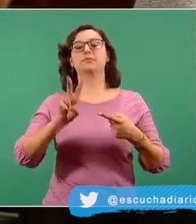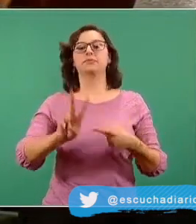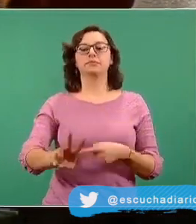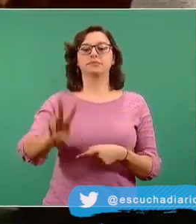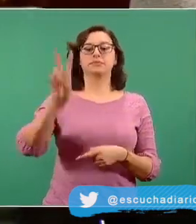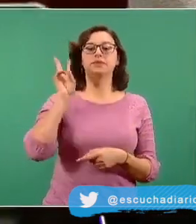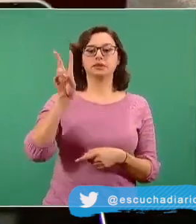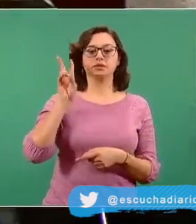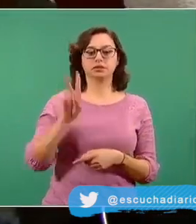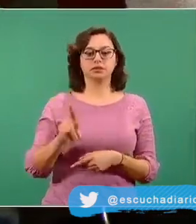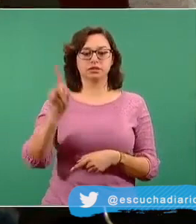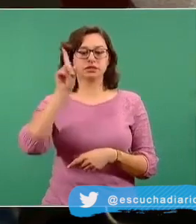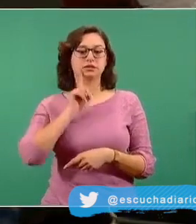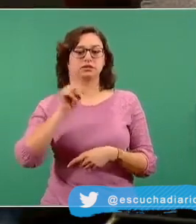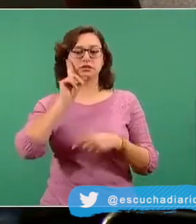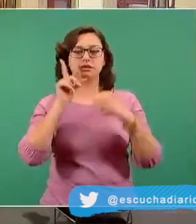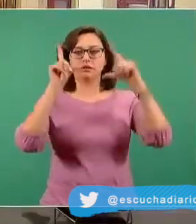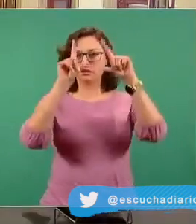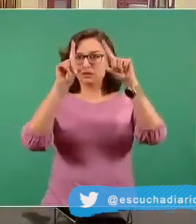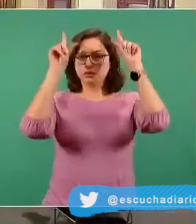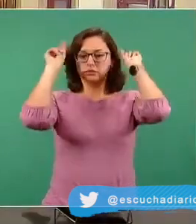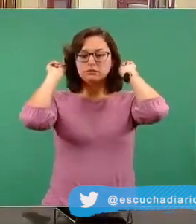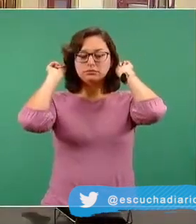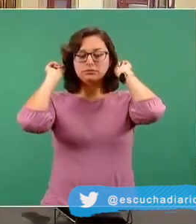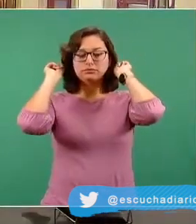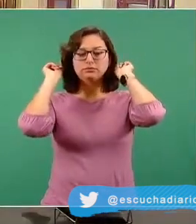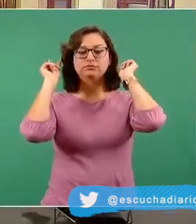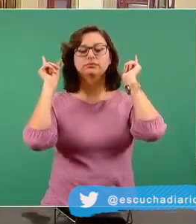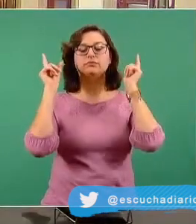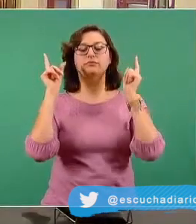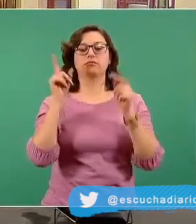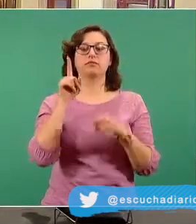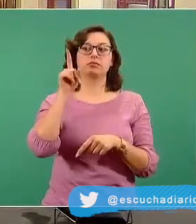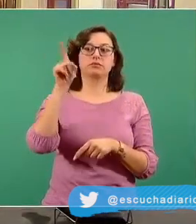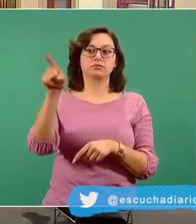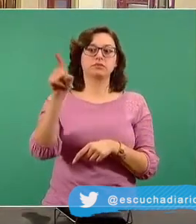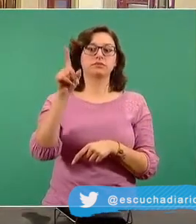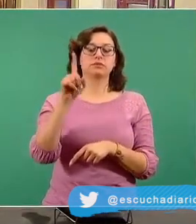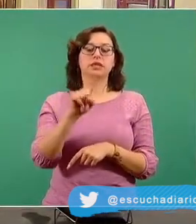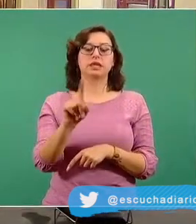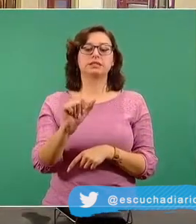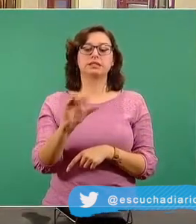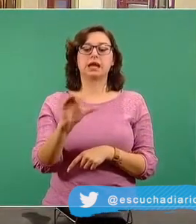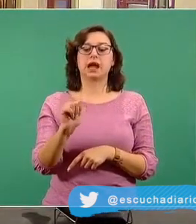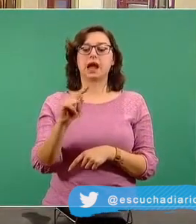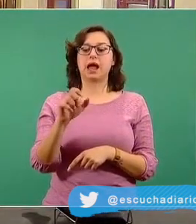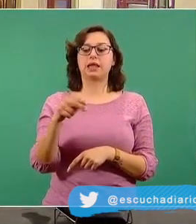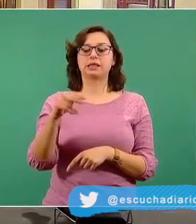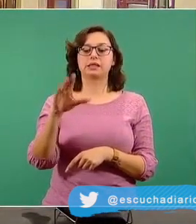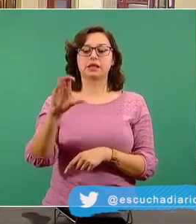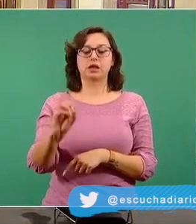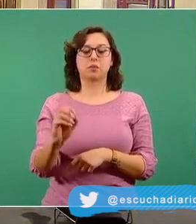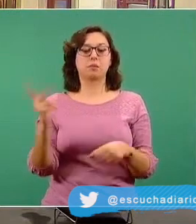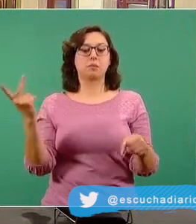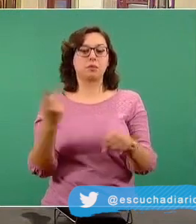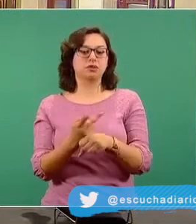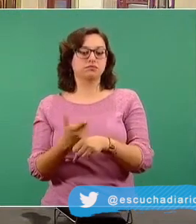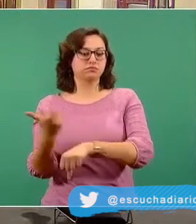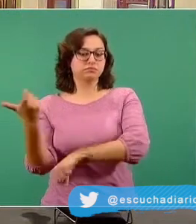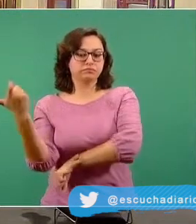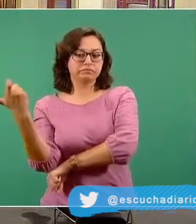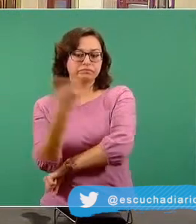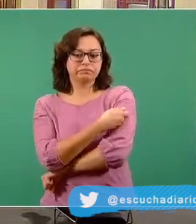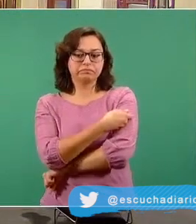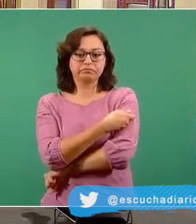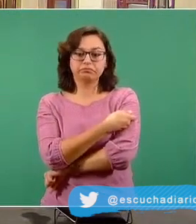con la enfermera en Zacatenco, que aparentemente aplicó una